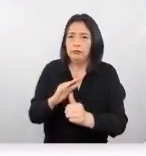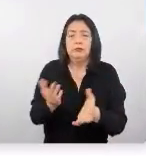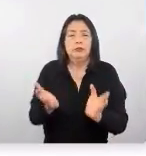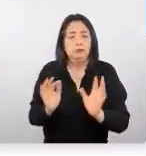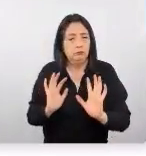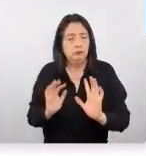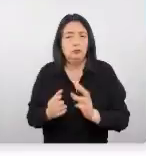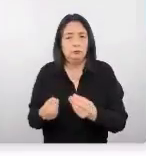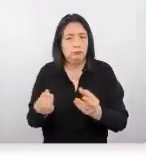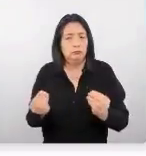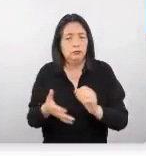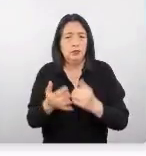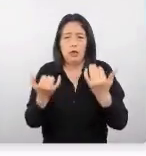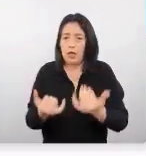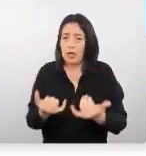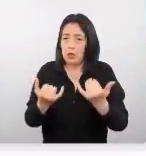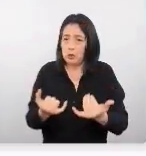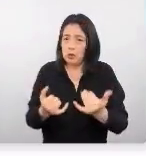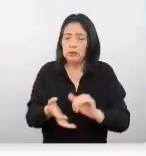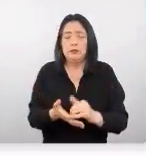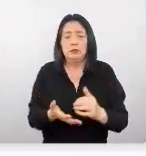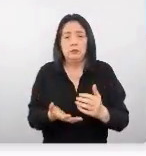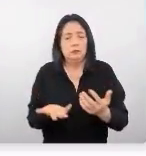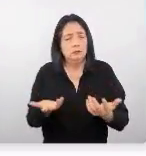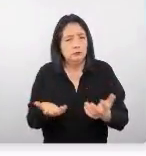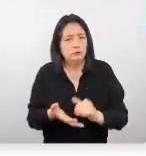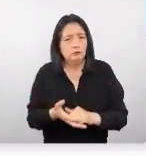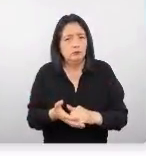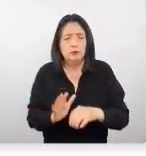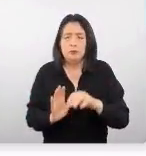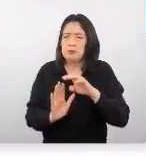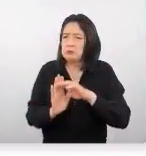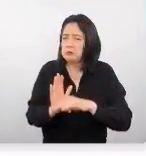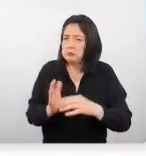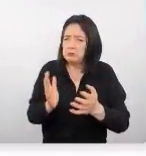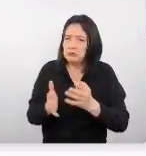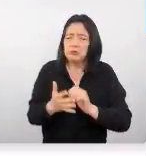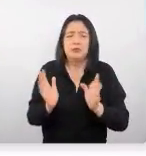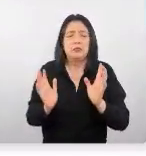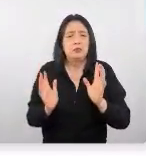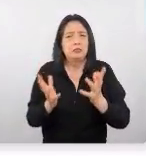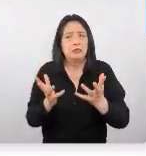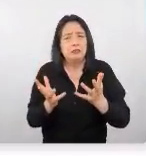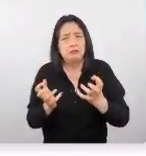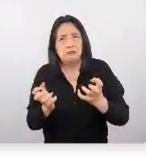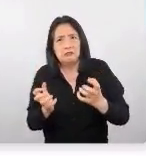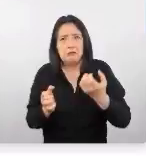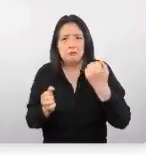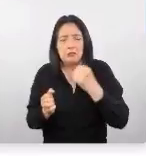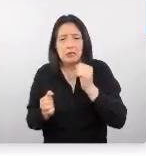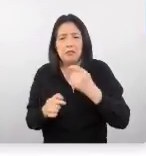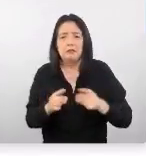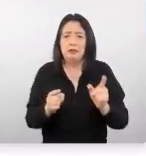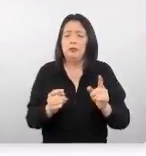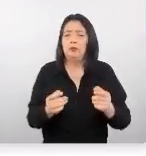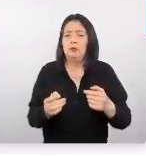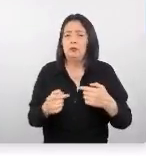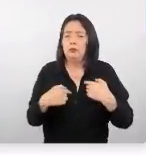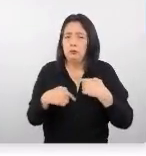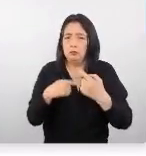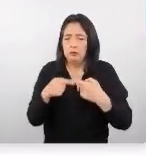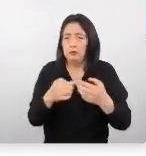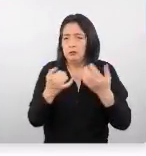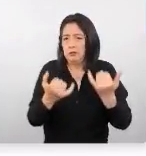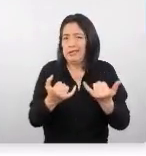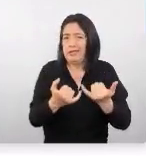lo cual en este momento podría un poco reducir la intención de viajar. Pero como les comento, es una foto